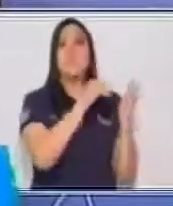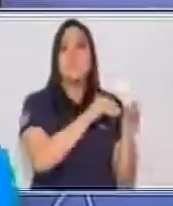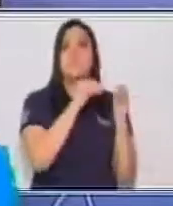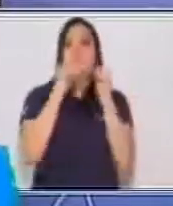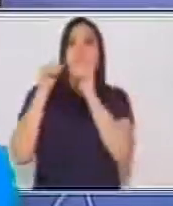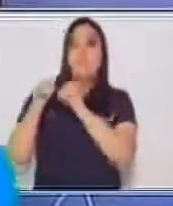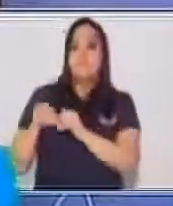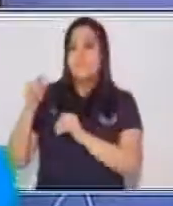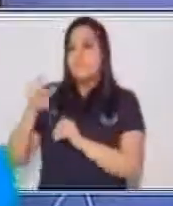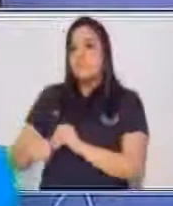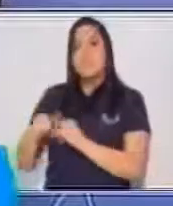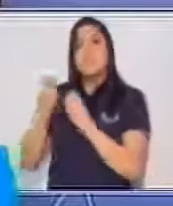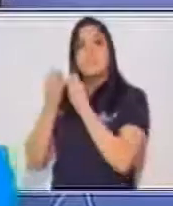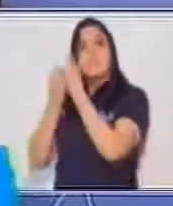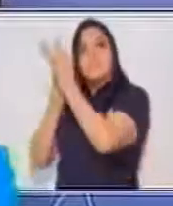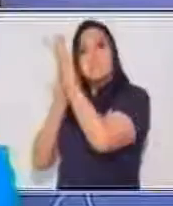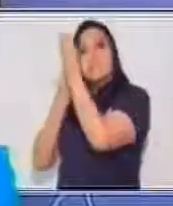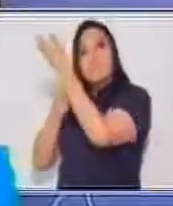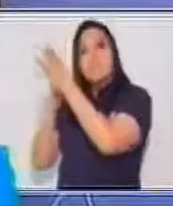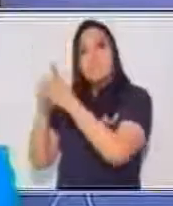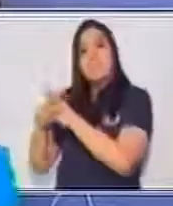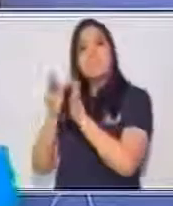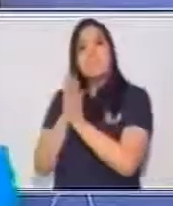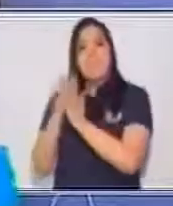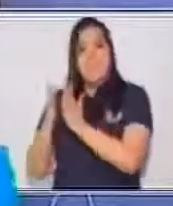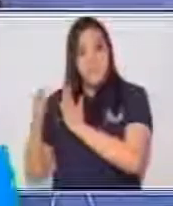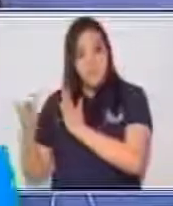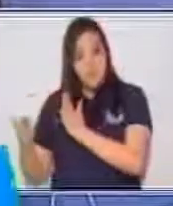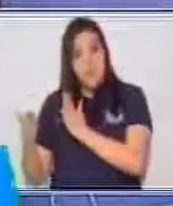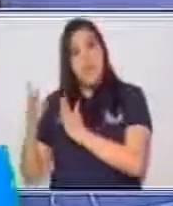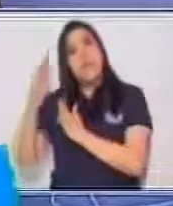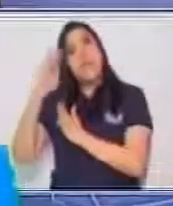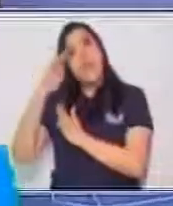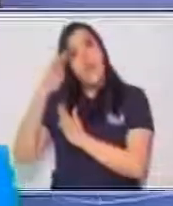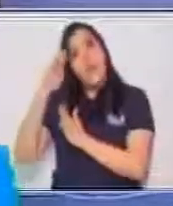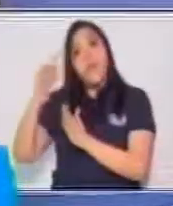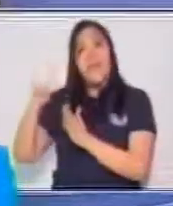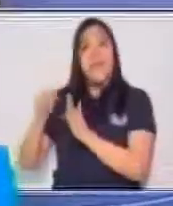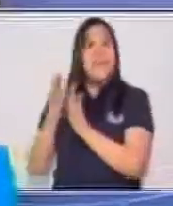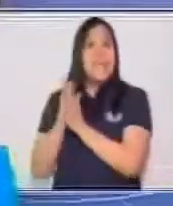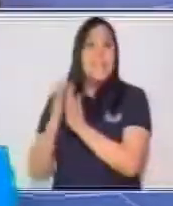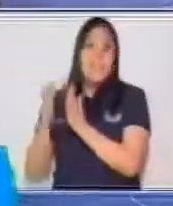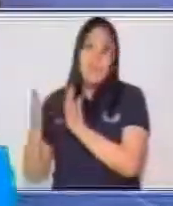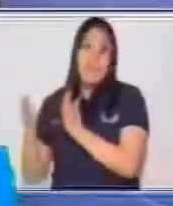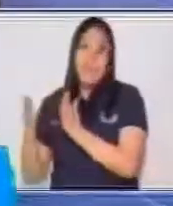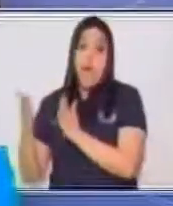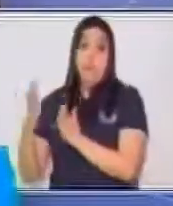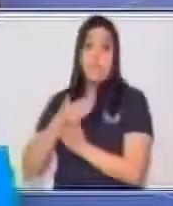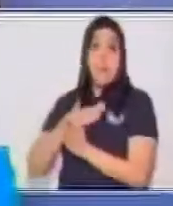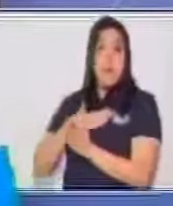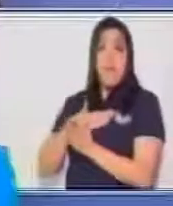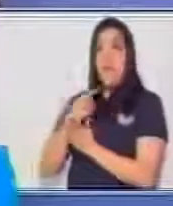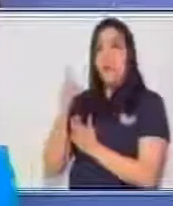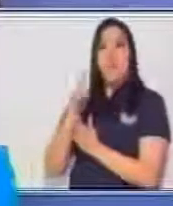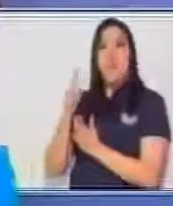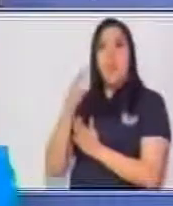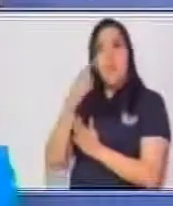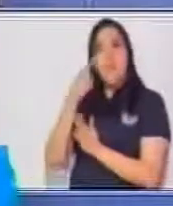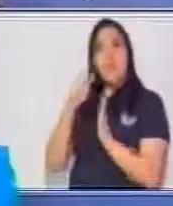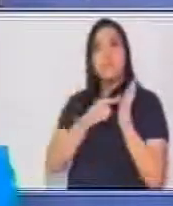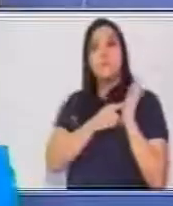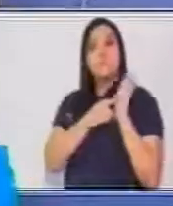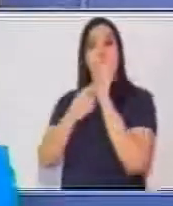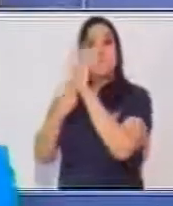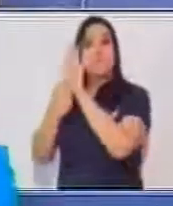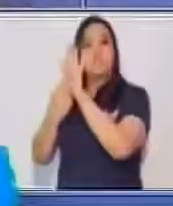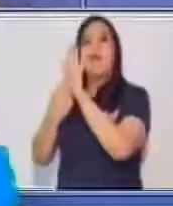a conocer a otras personas. Recuerda que tu trifoliar no es para ti, sino para que alguien más sepa lo que